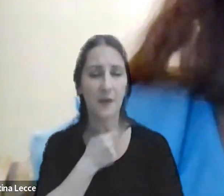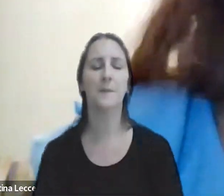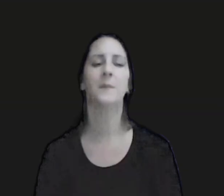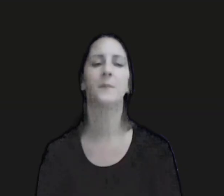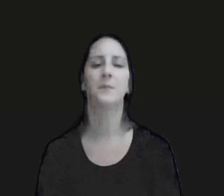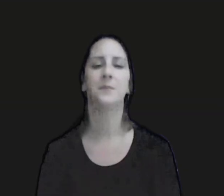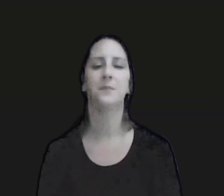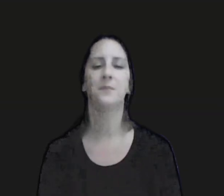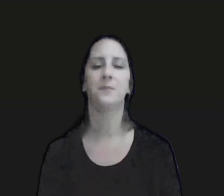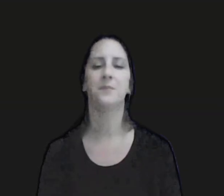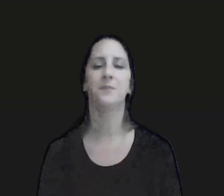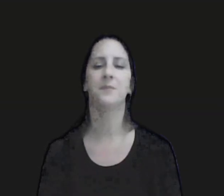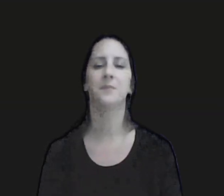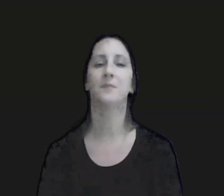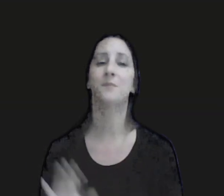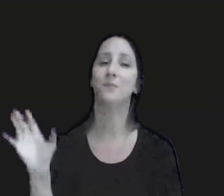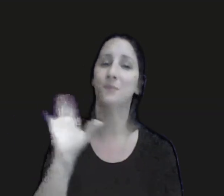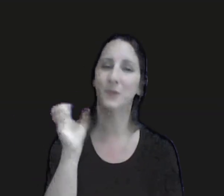hola buenas tardes